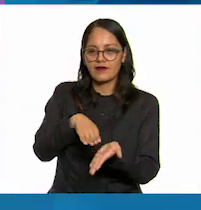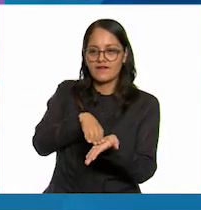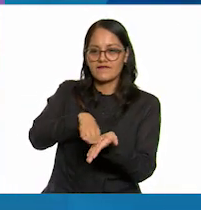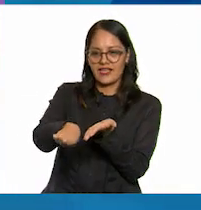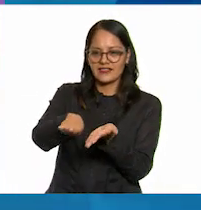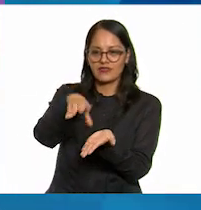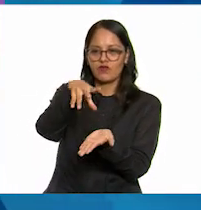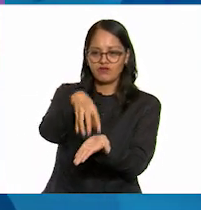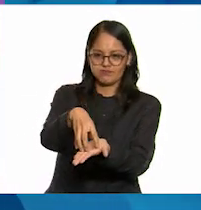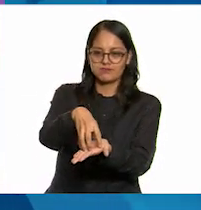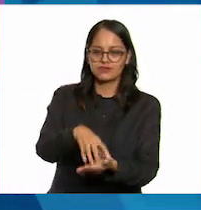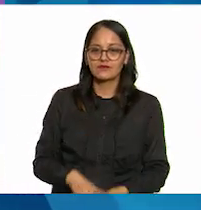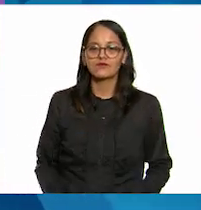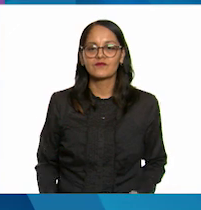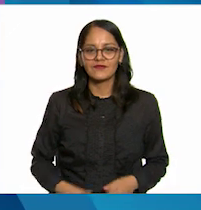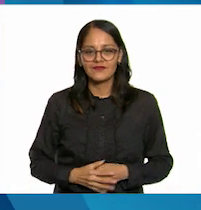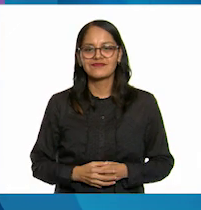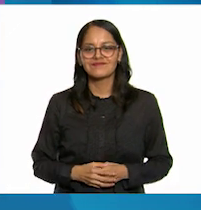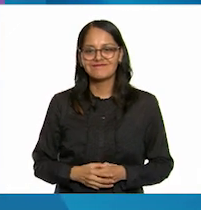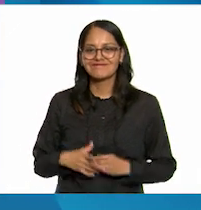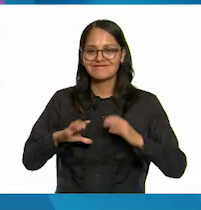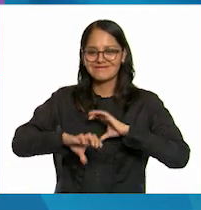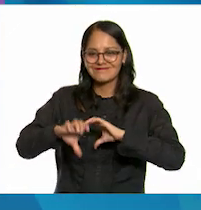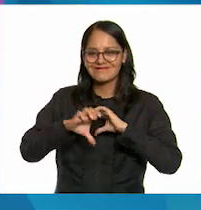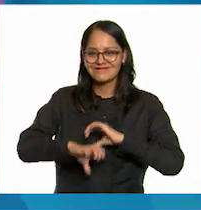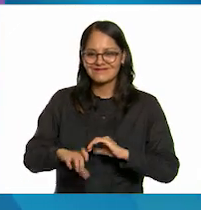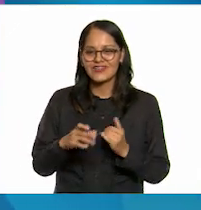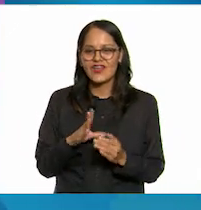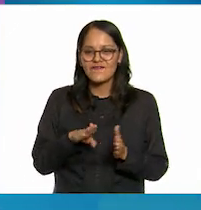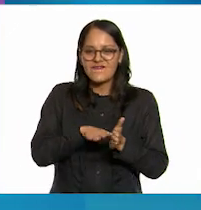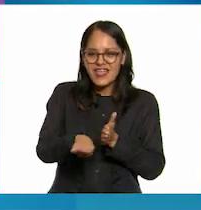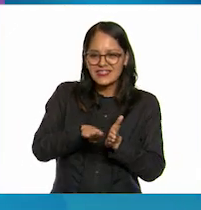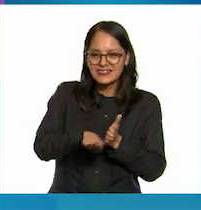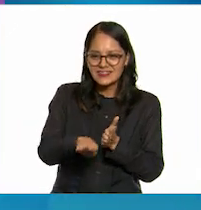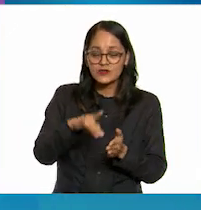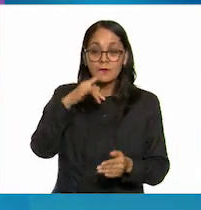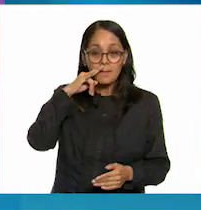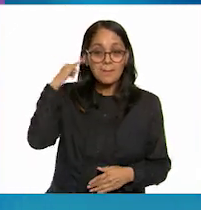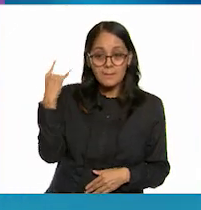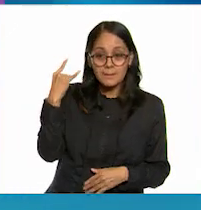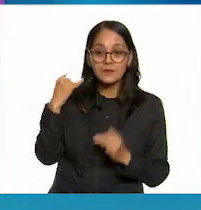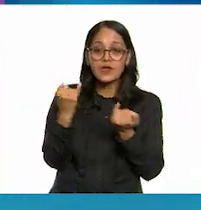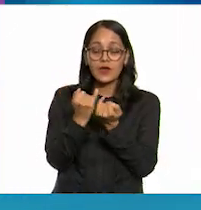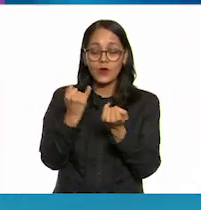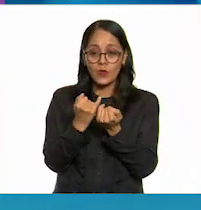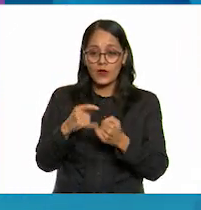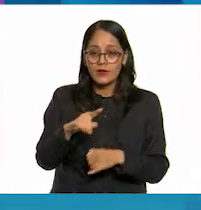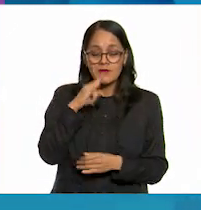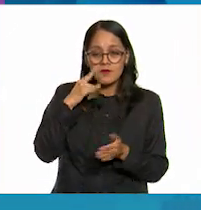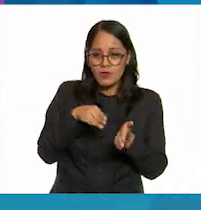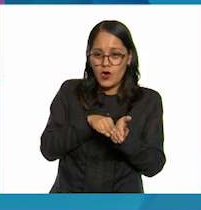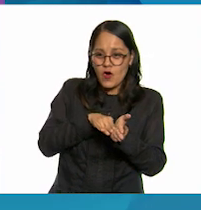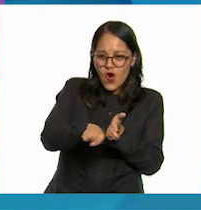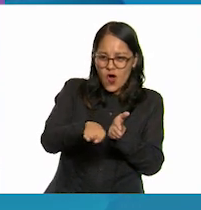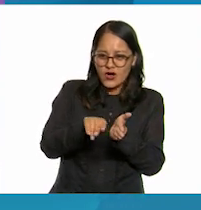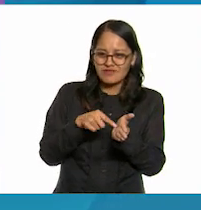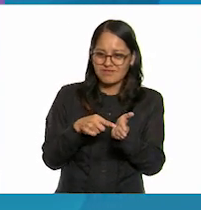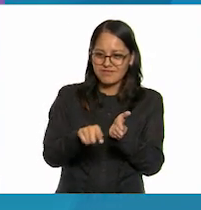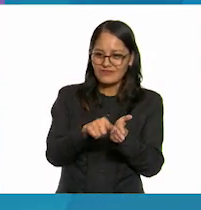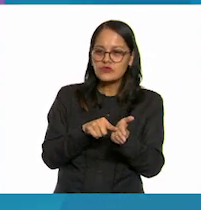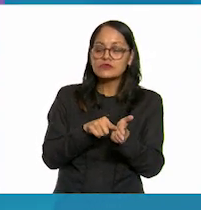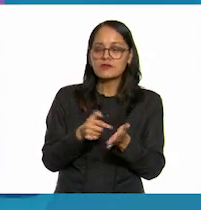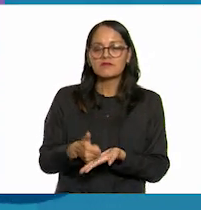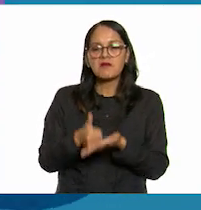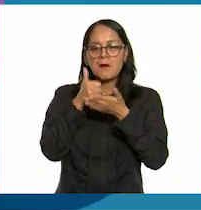fric fricción generando calor sí esa fuerza invisible de rozamiento o de roce ándale muy